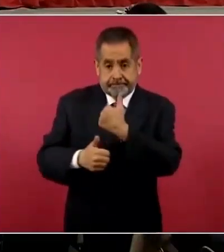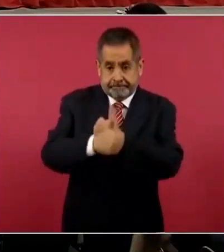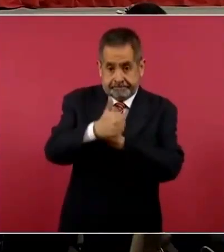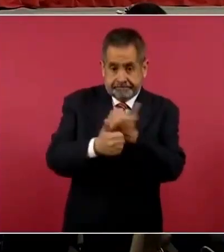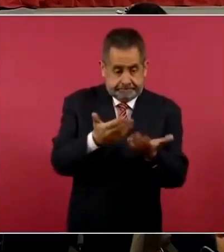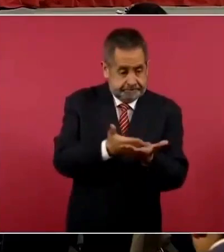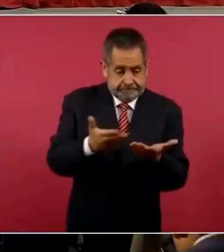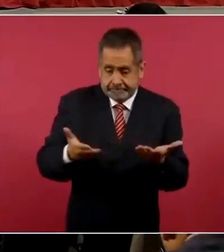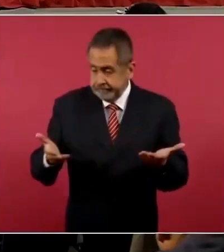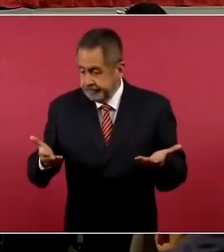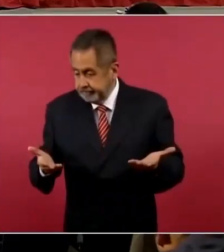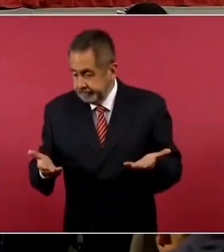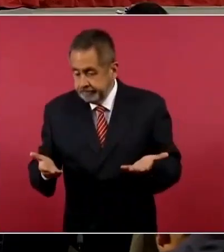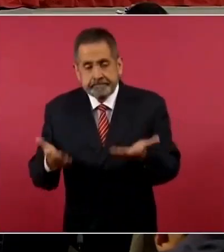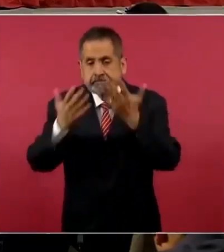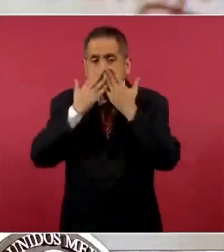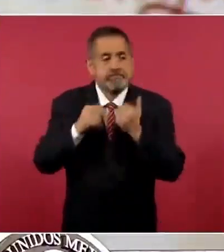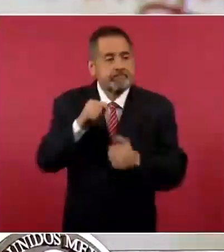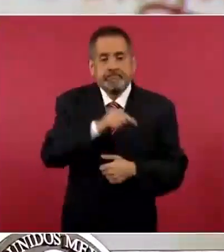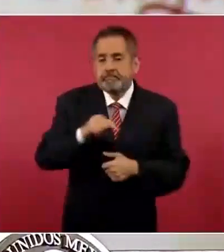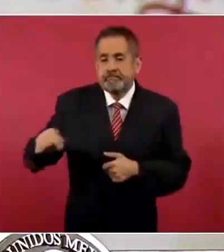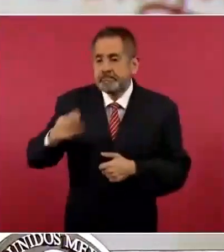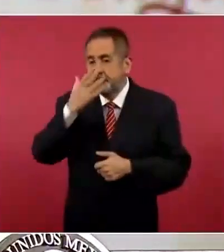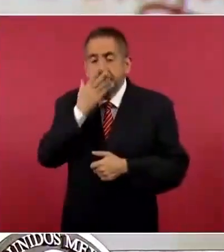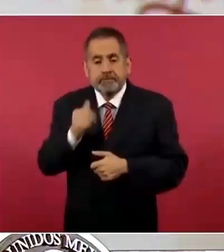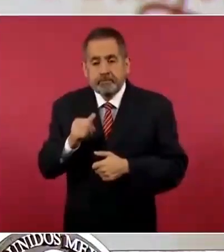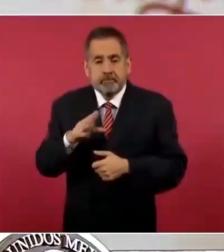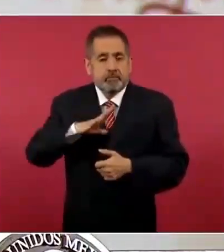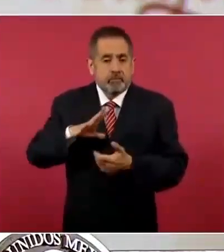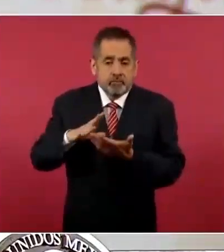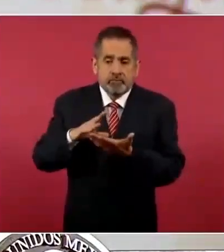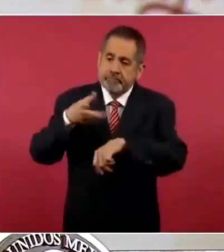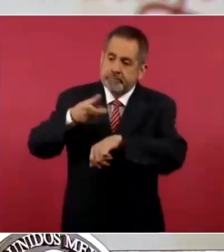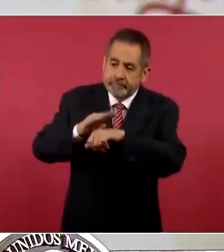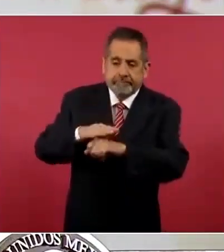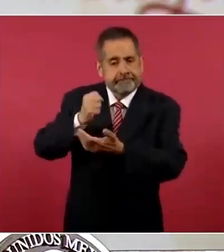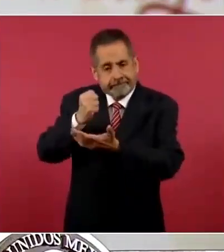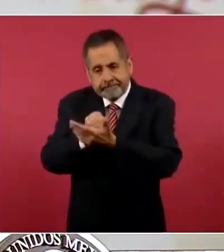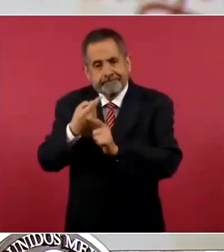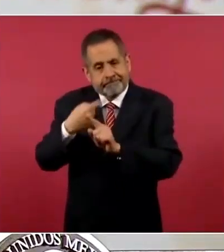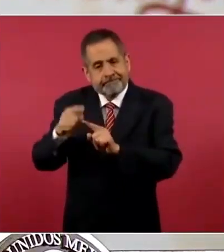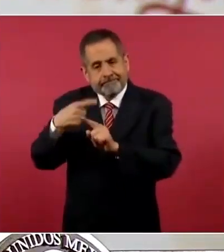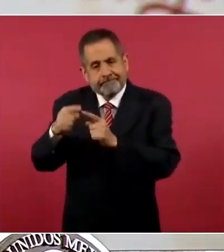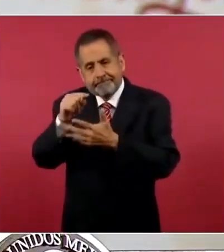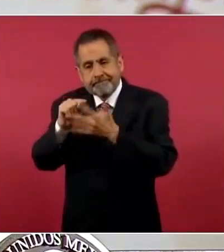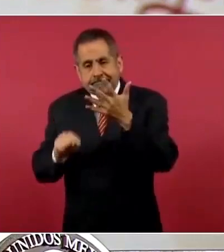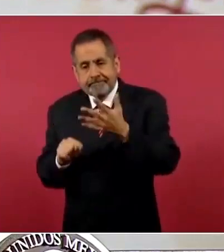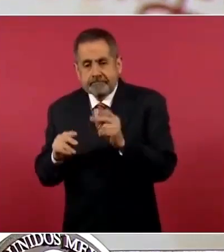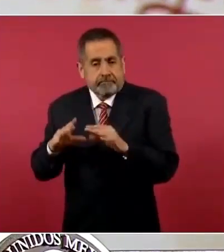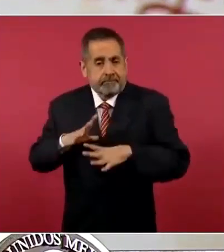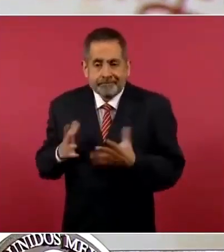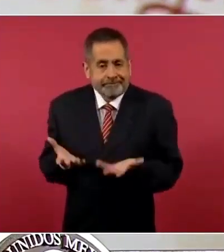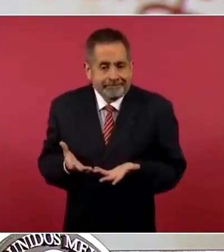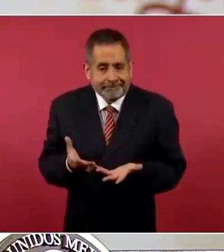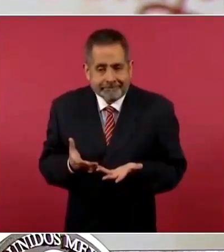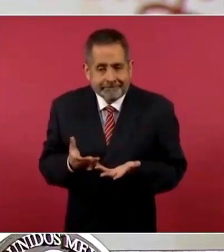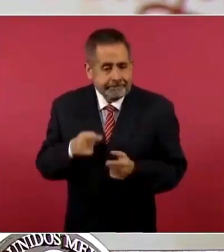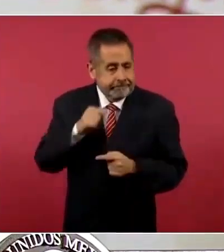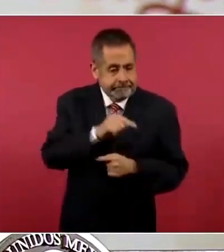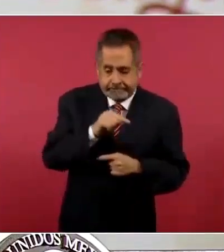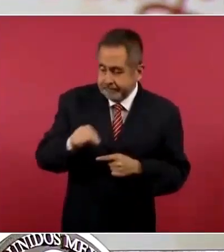declaró desierta, porque no contaban con el manifiesto de impacto ambiental.